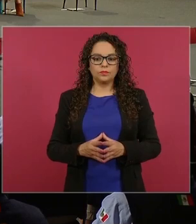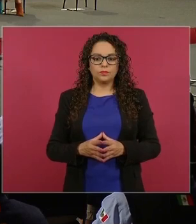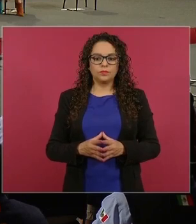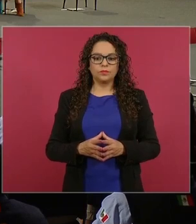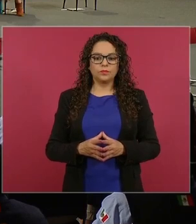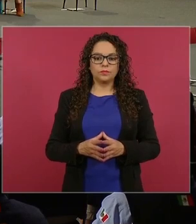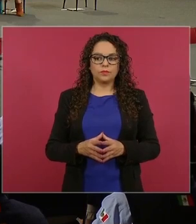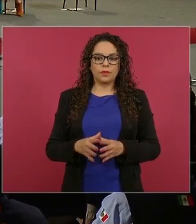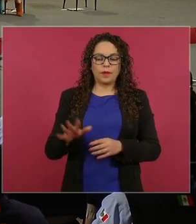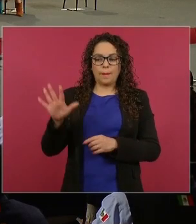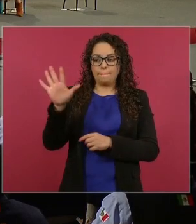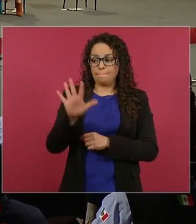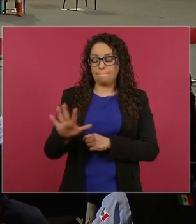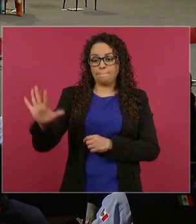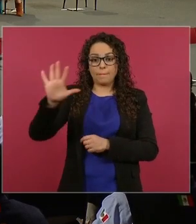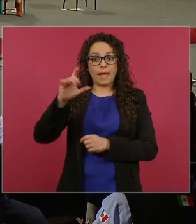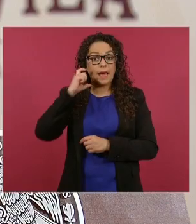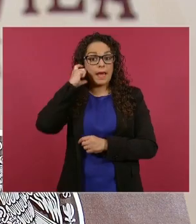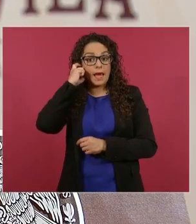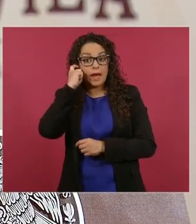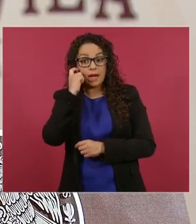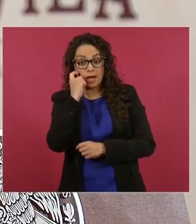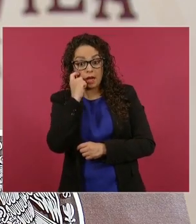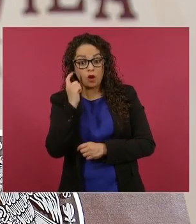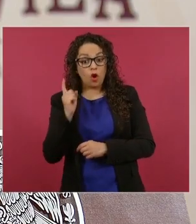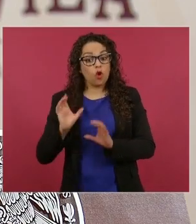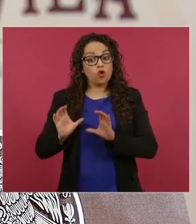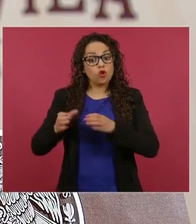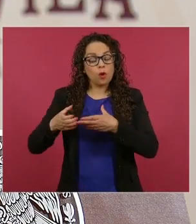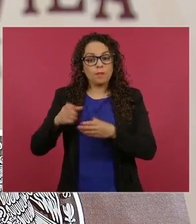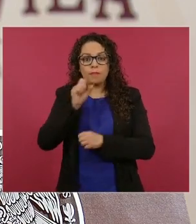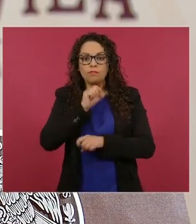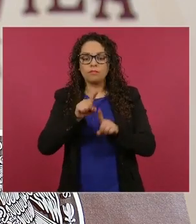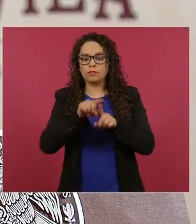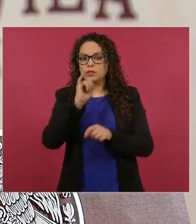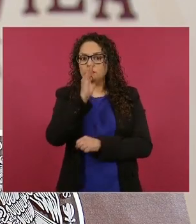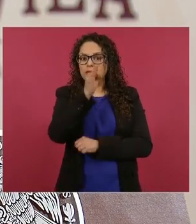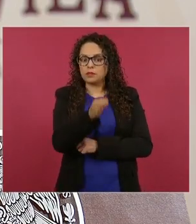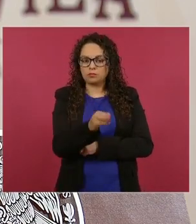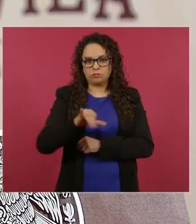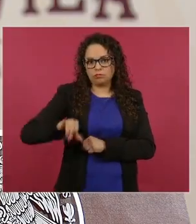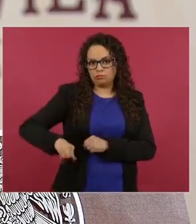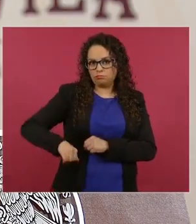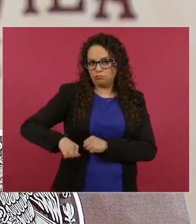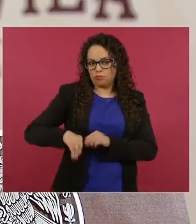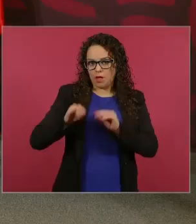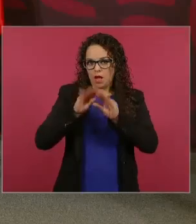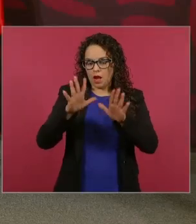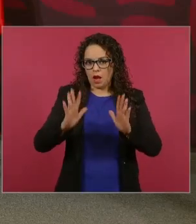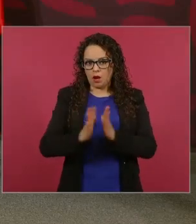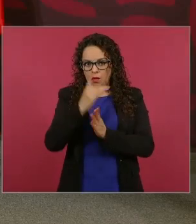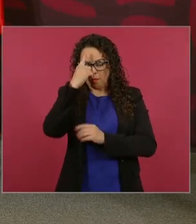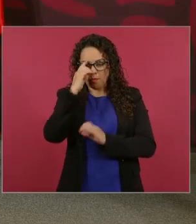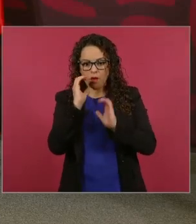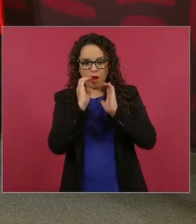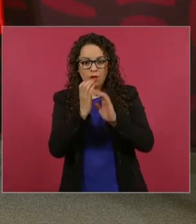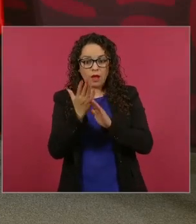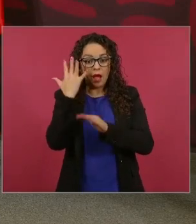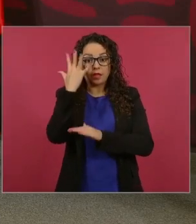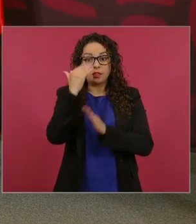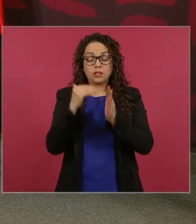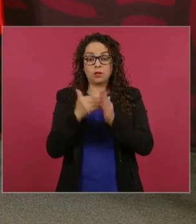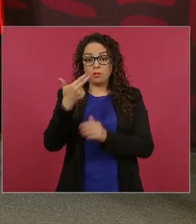la parte alta, también las comunidades forestales se están comprometiendo a conservar. Cuando llegamos solamente había cinco mil hectáreas,